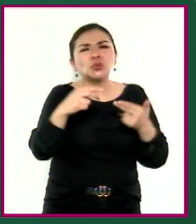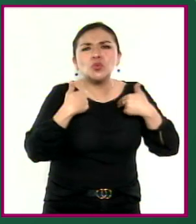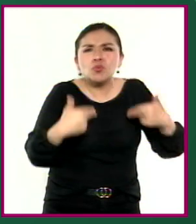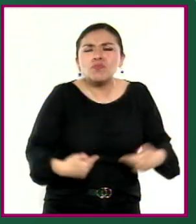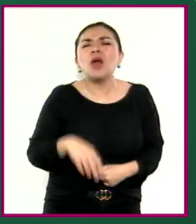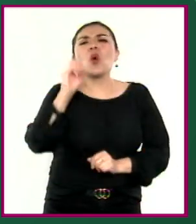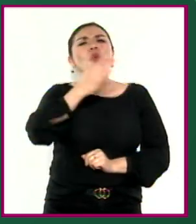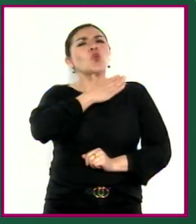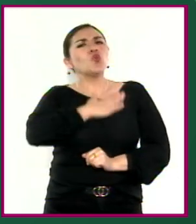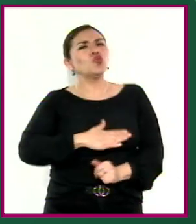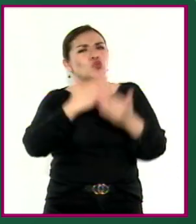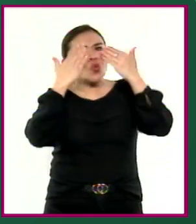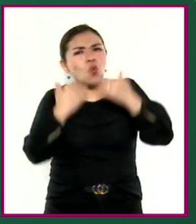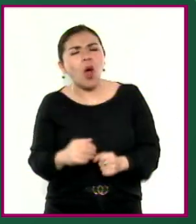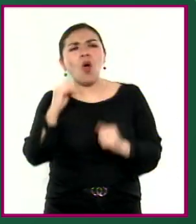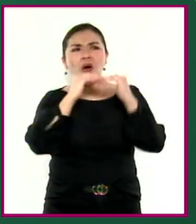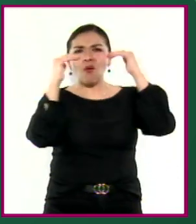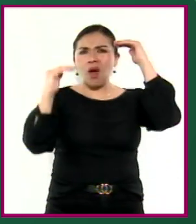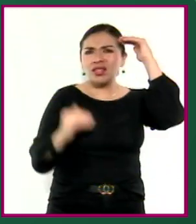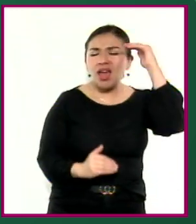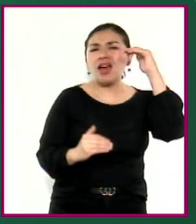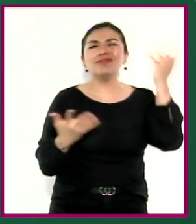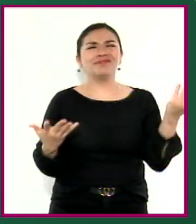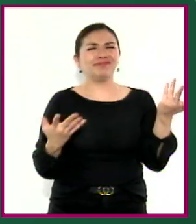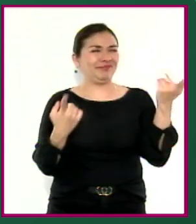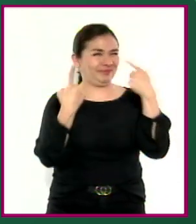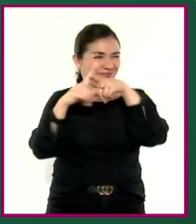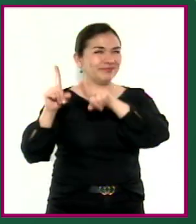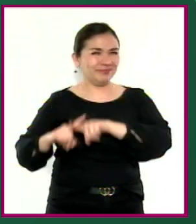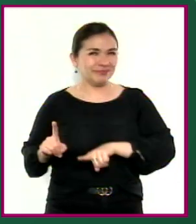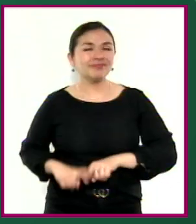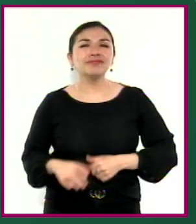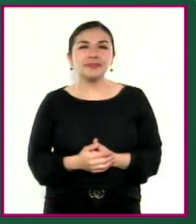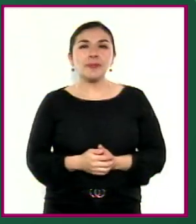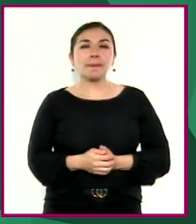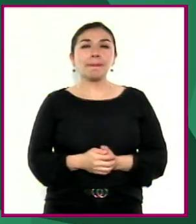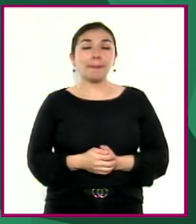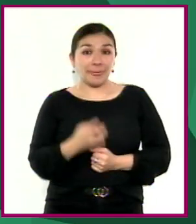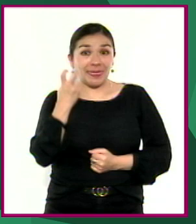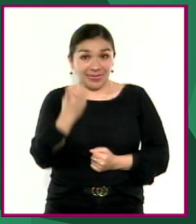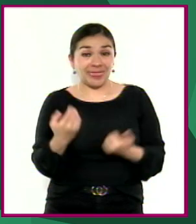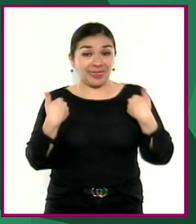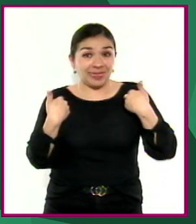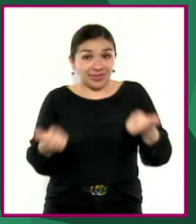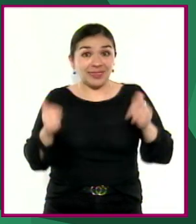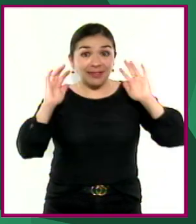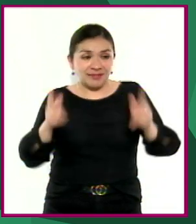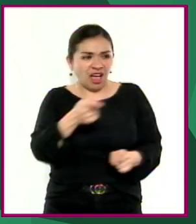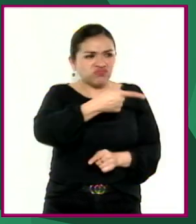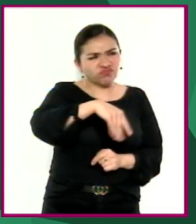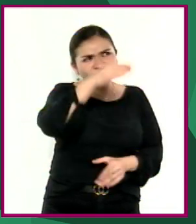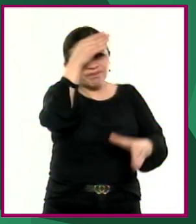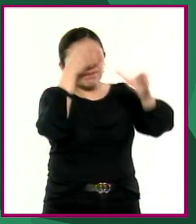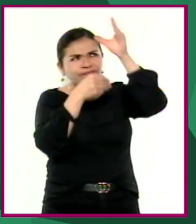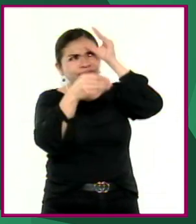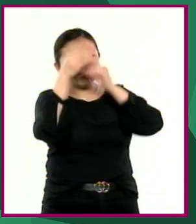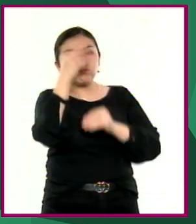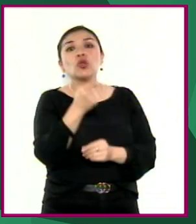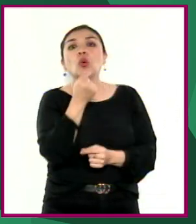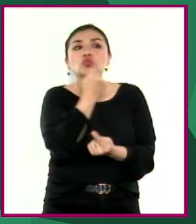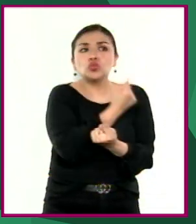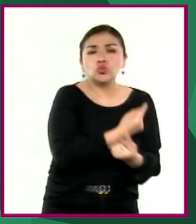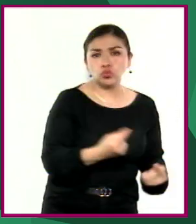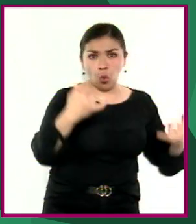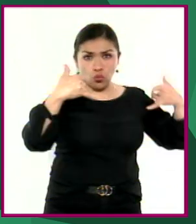humanos, la injusticia, la desigualdad, entre otros. En este momento de su trayecto formativo,